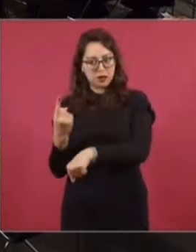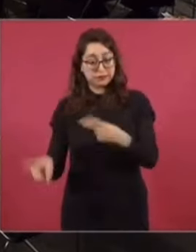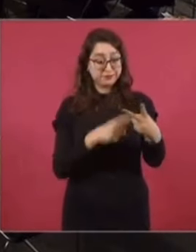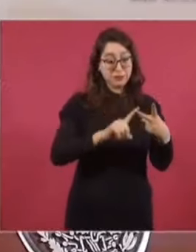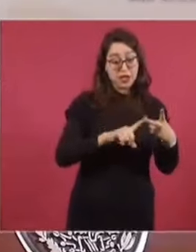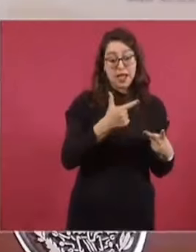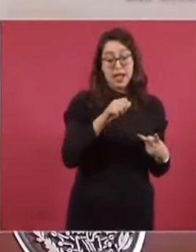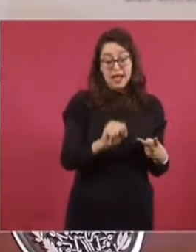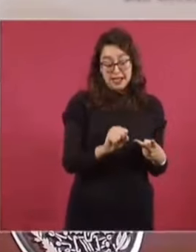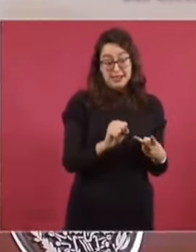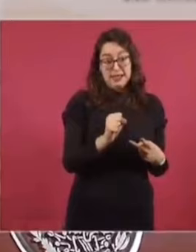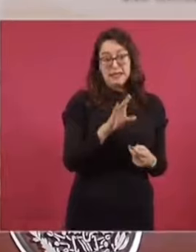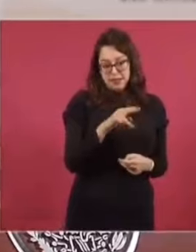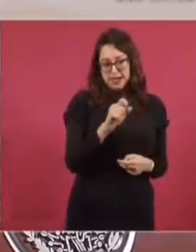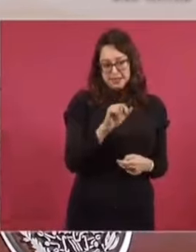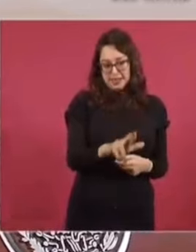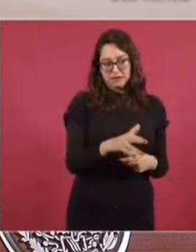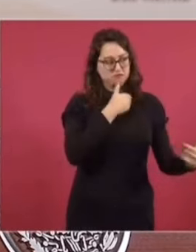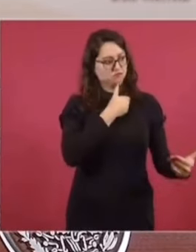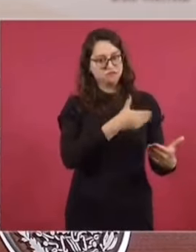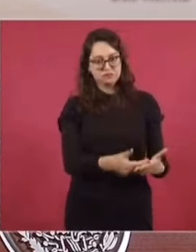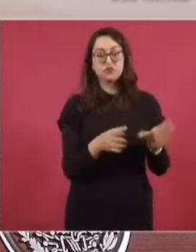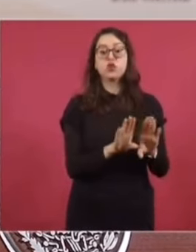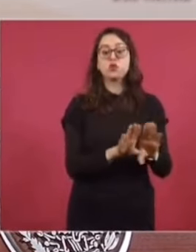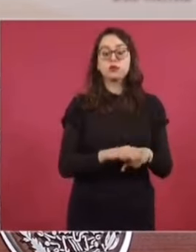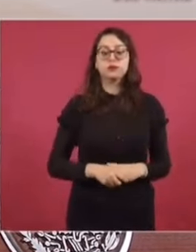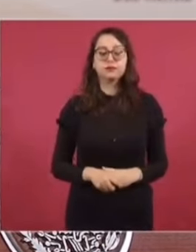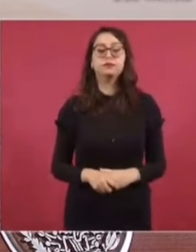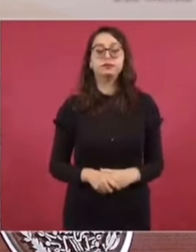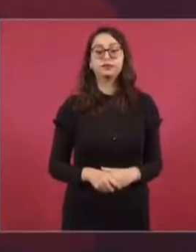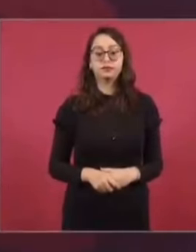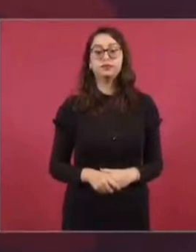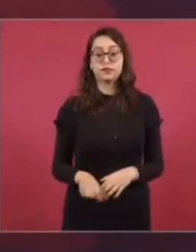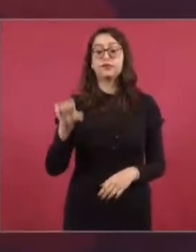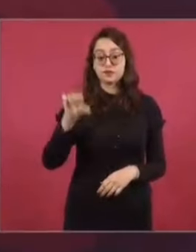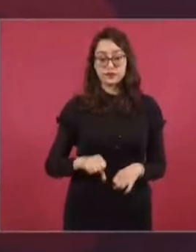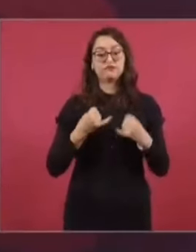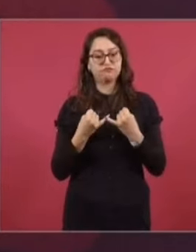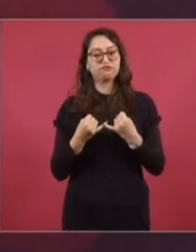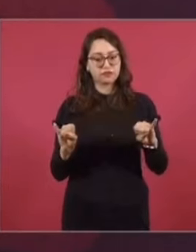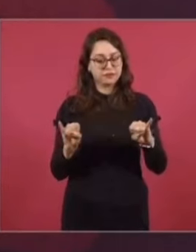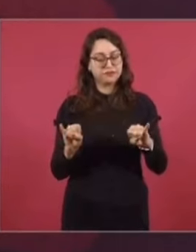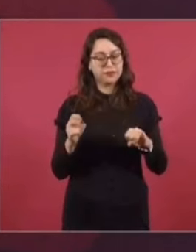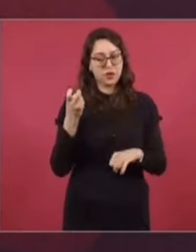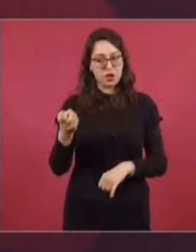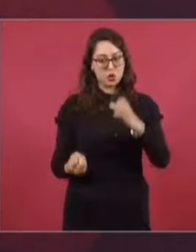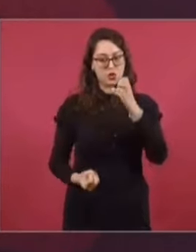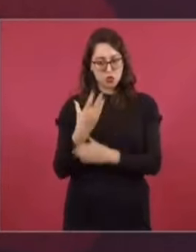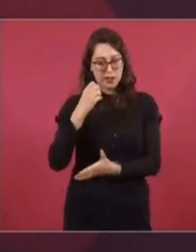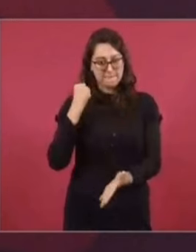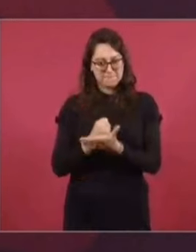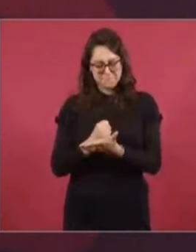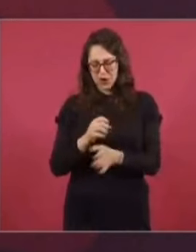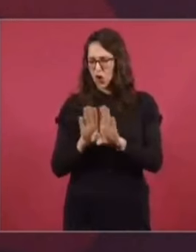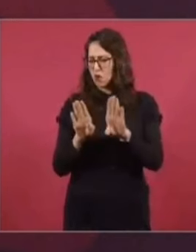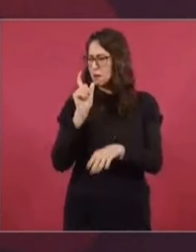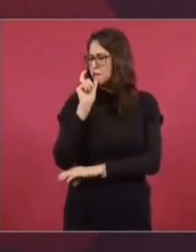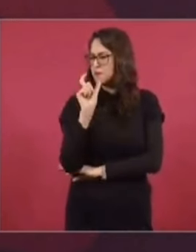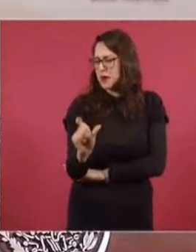Vamos a inaugurar hoy, en efecto, gasolinera o gasolinería. Sería bueno aclarar con los lingüistas